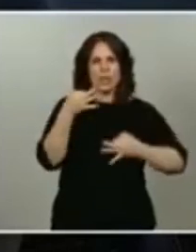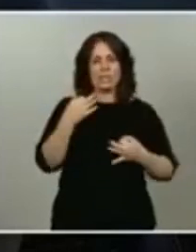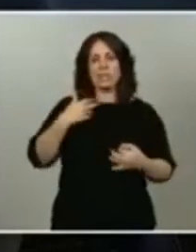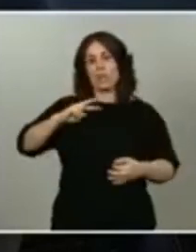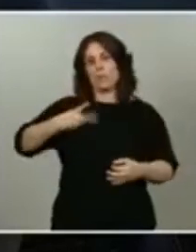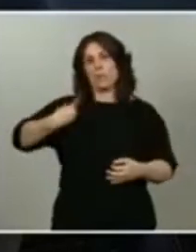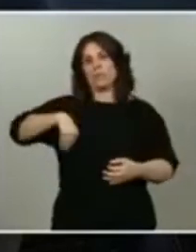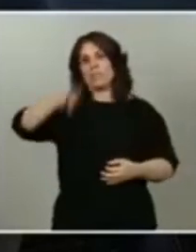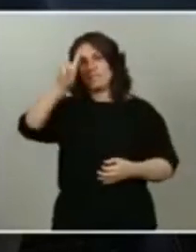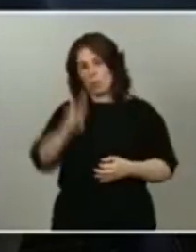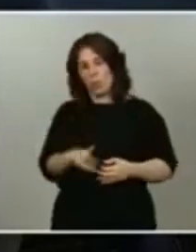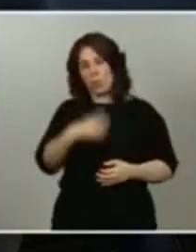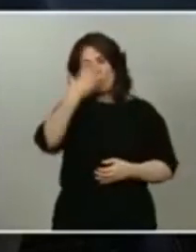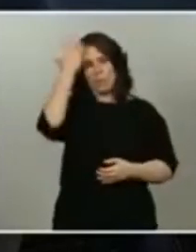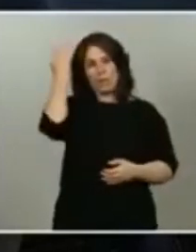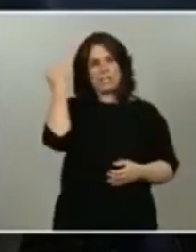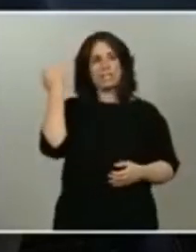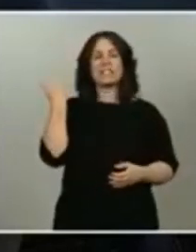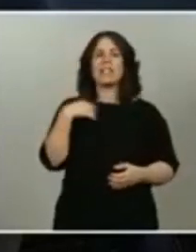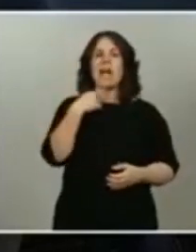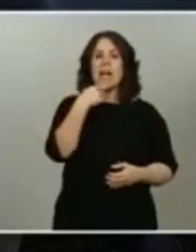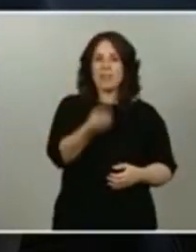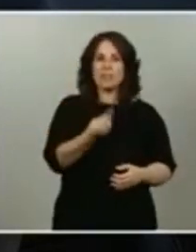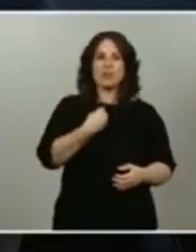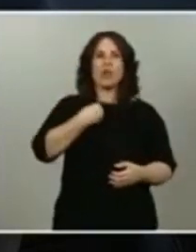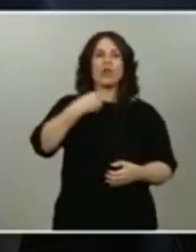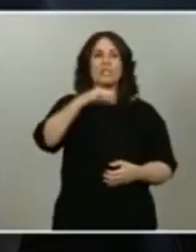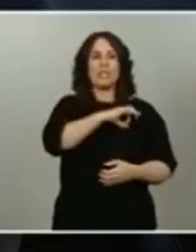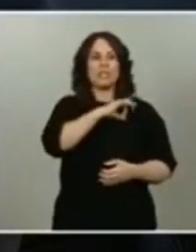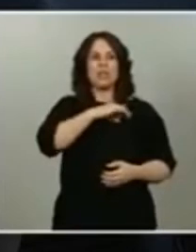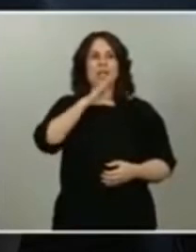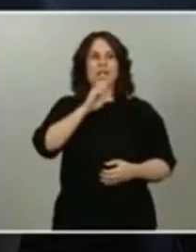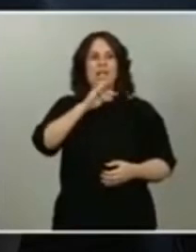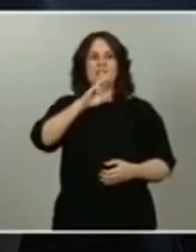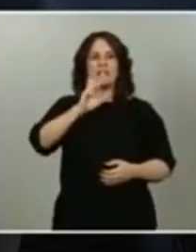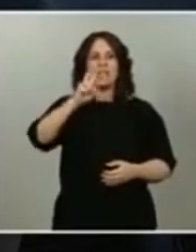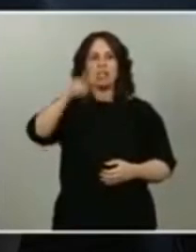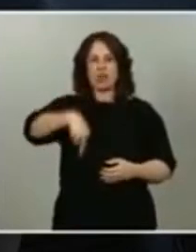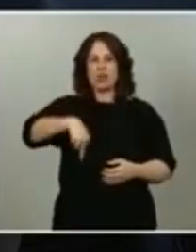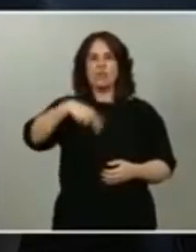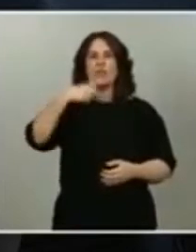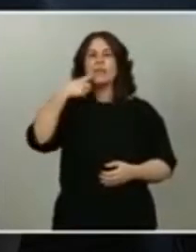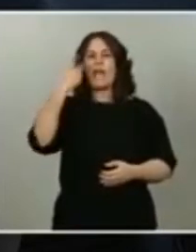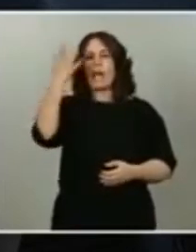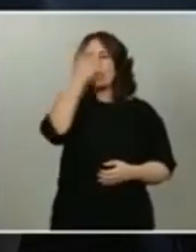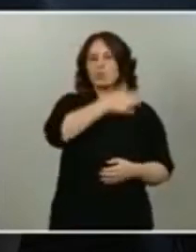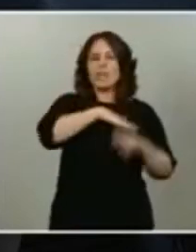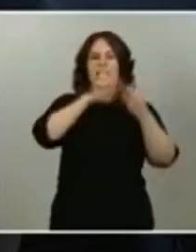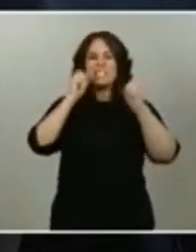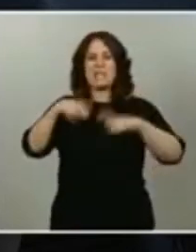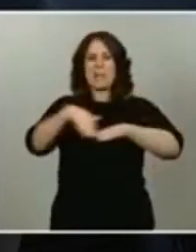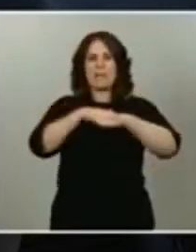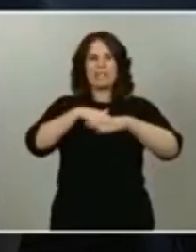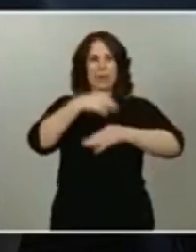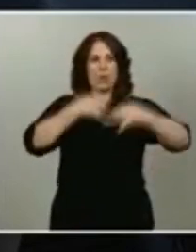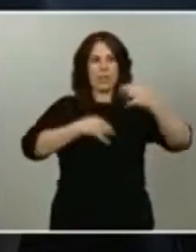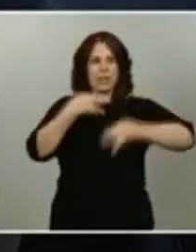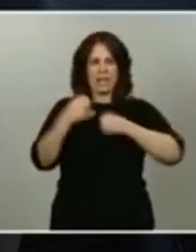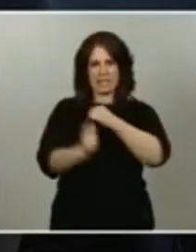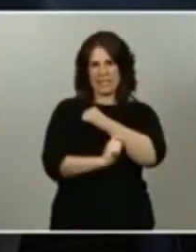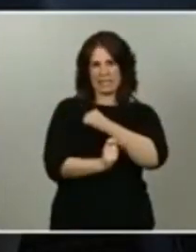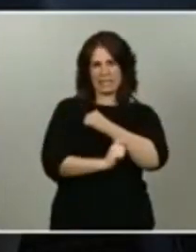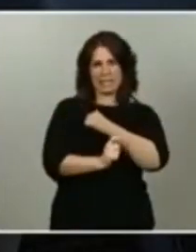Iglesias ha dicho que el juez Manuel García Castellón la acusa sin base jurídica sin bases prácticas en concreto y con conclusiones